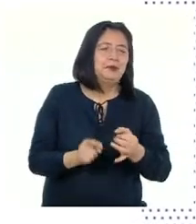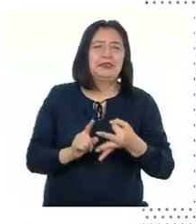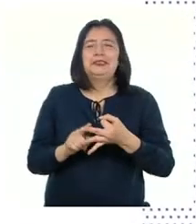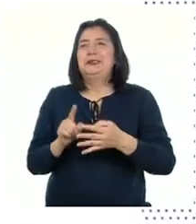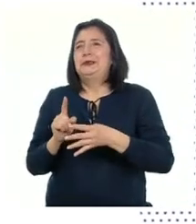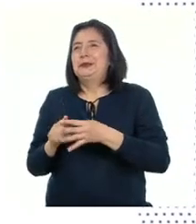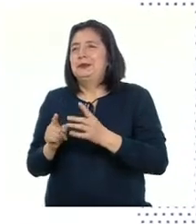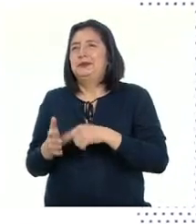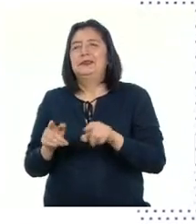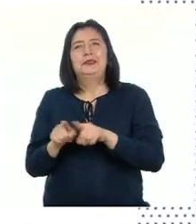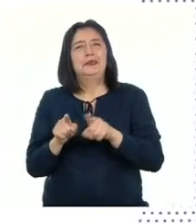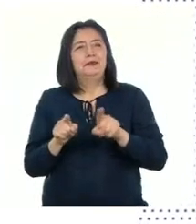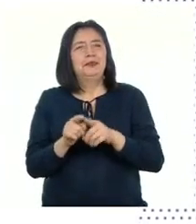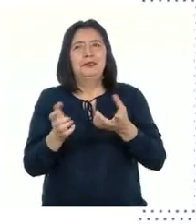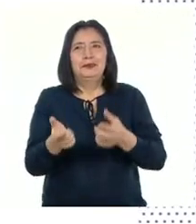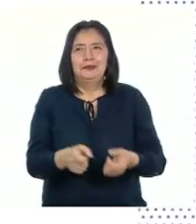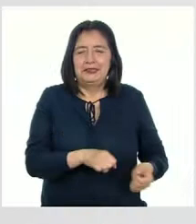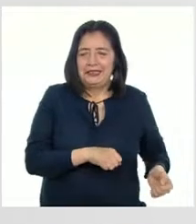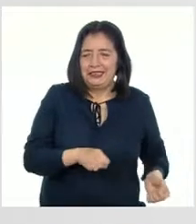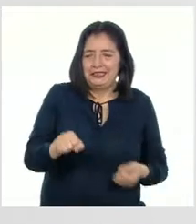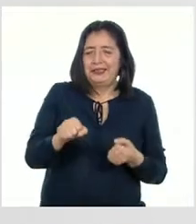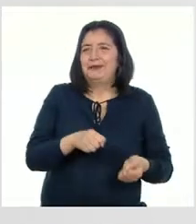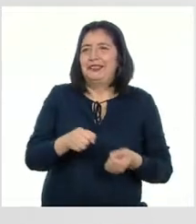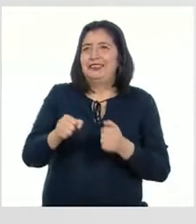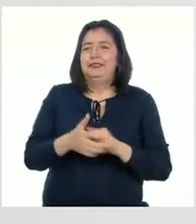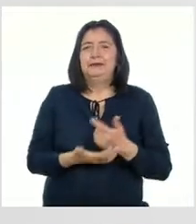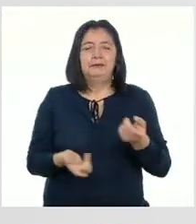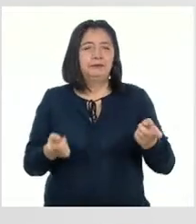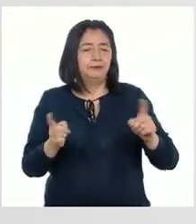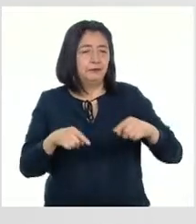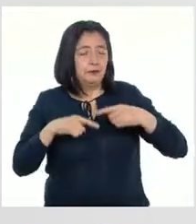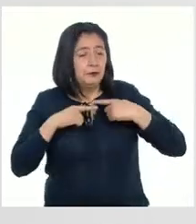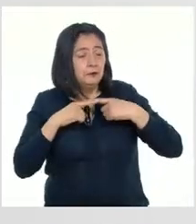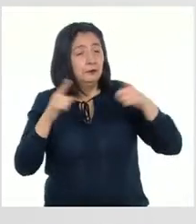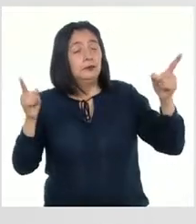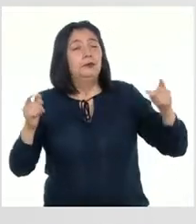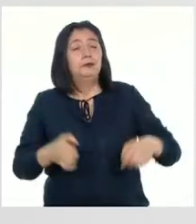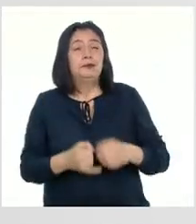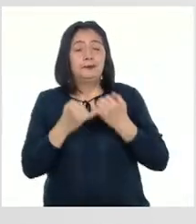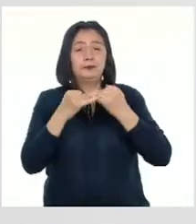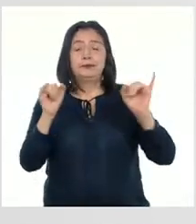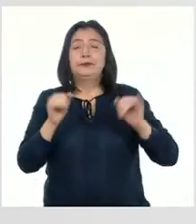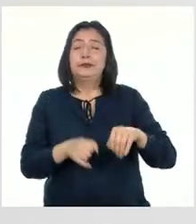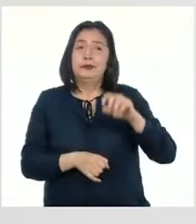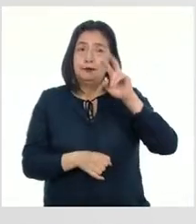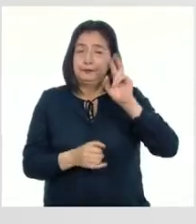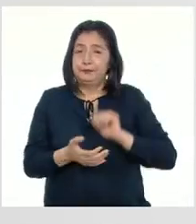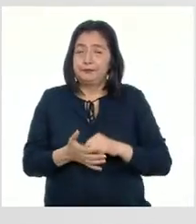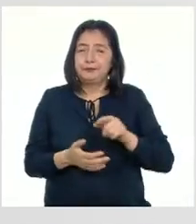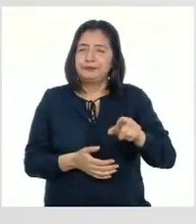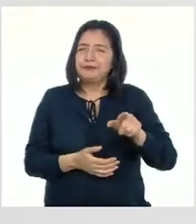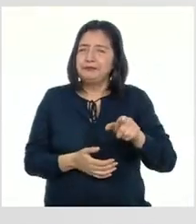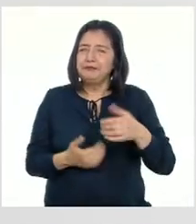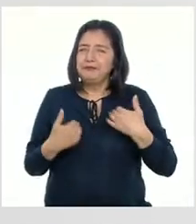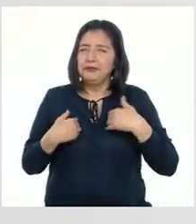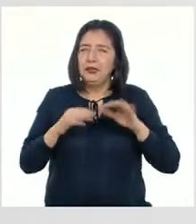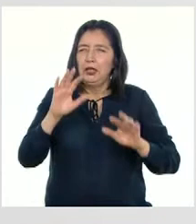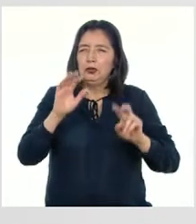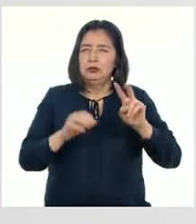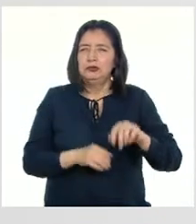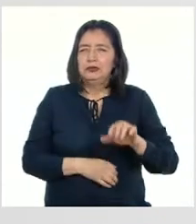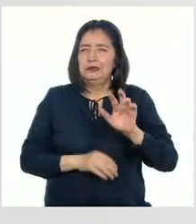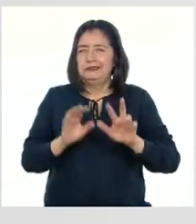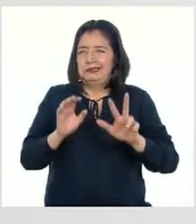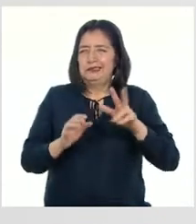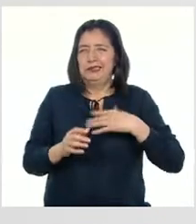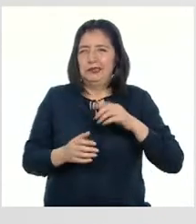por supuesto, los carnavales Cuando se proclamó la independencia, él tenía 12 o 13 años Y